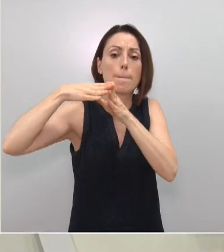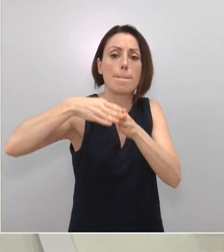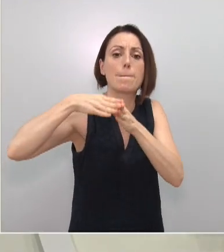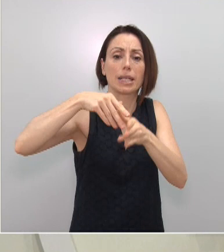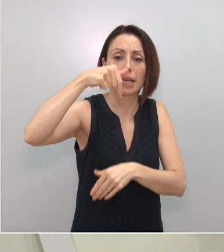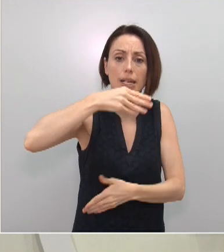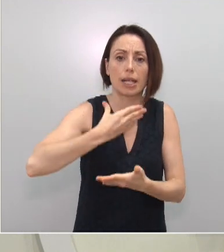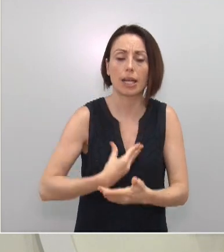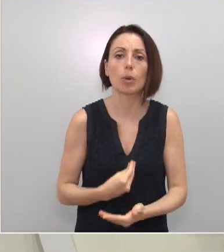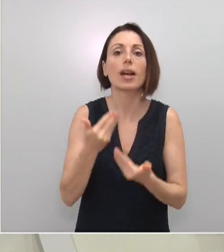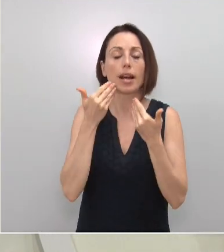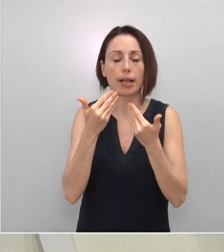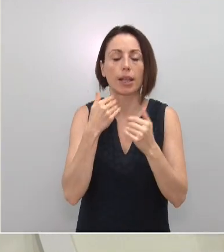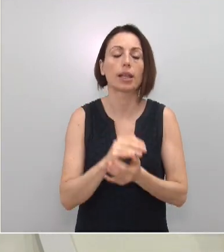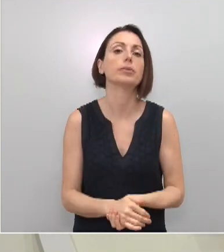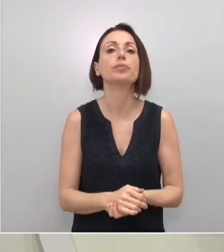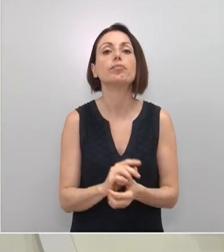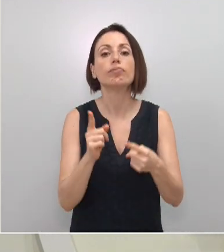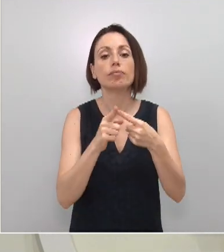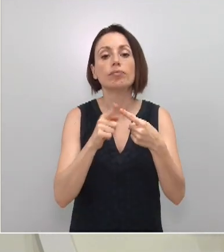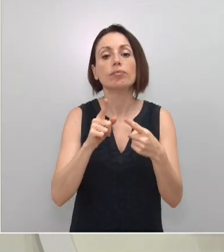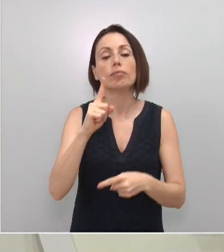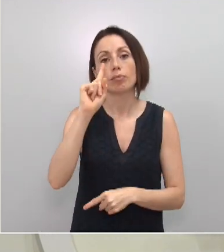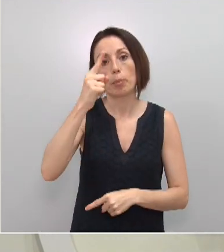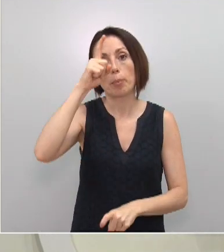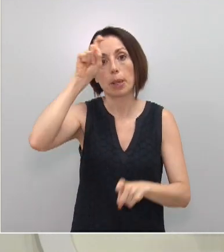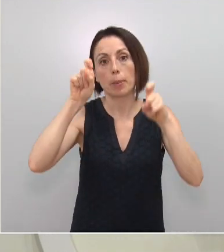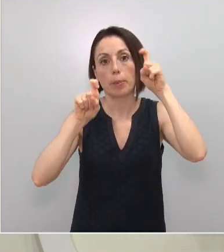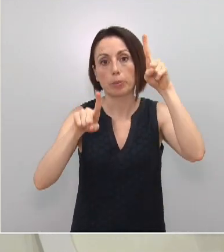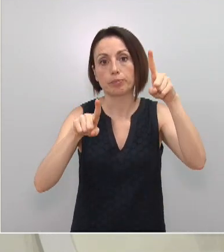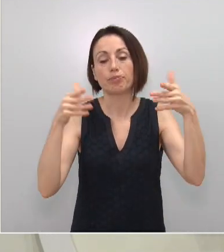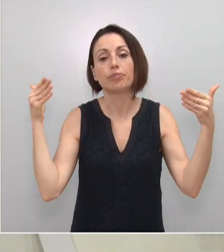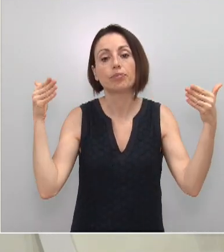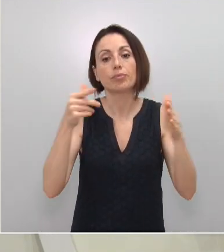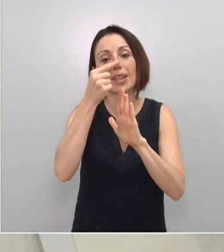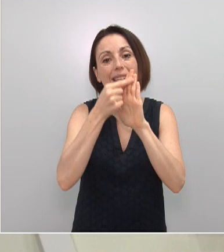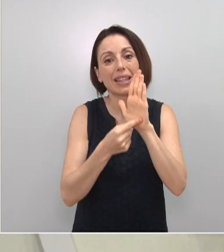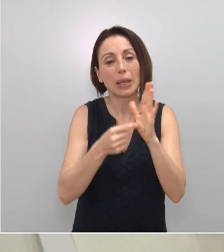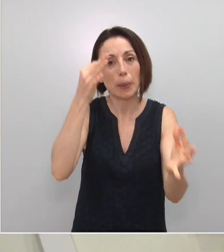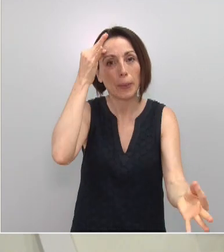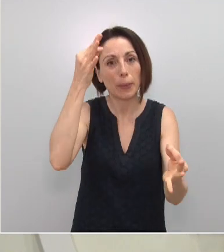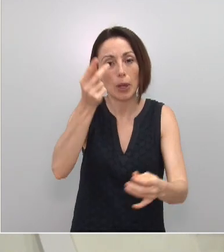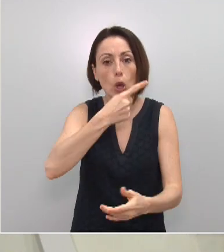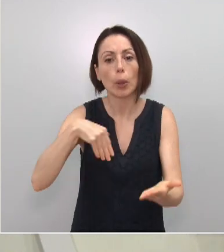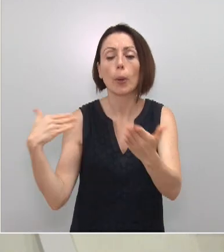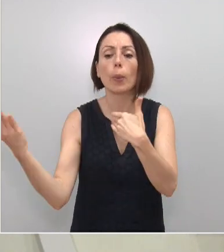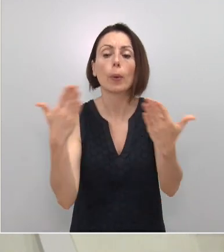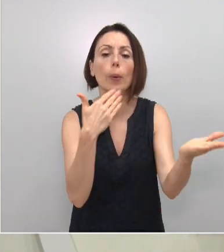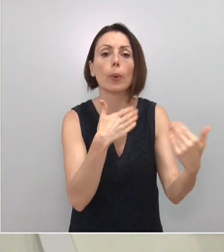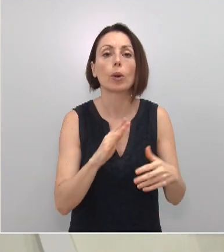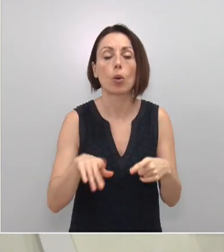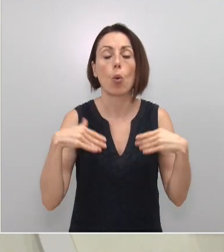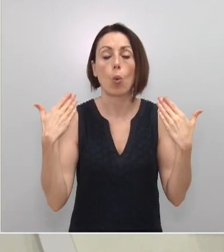Muchas gracias. Respecto a la primera pregunta, iba en esa dirección, las medidas drásticas que tenemos encima de la mesa. Una es